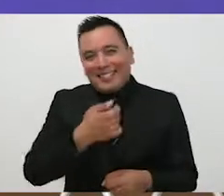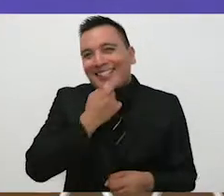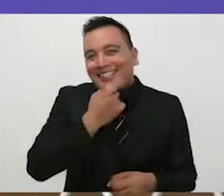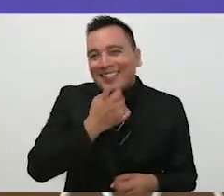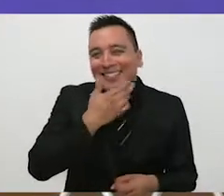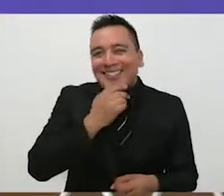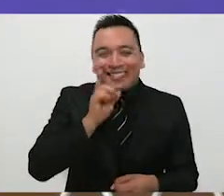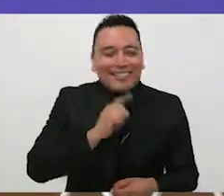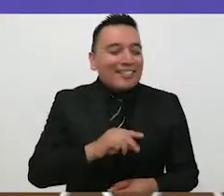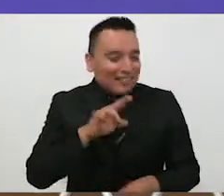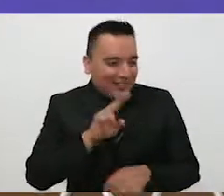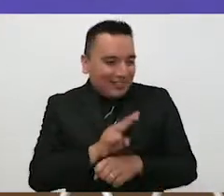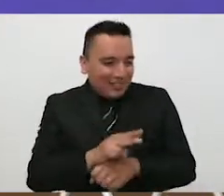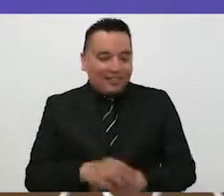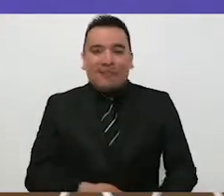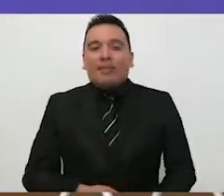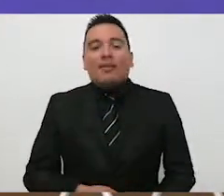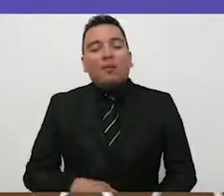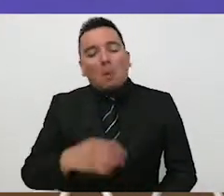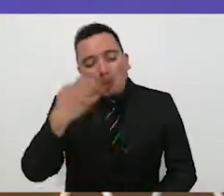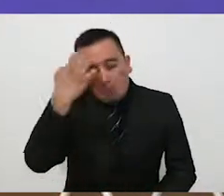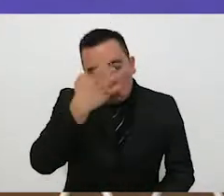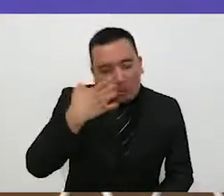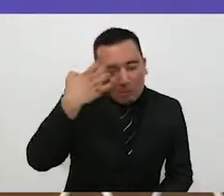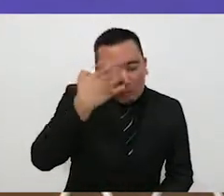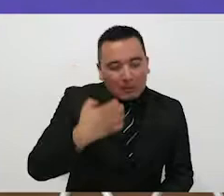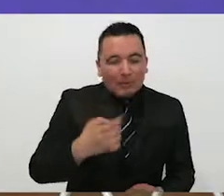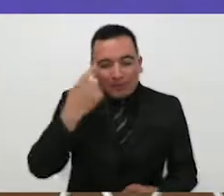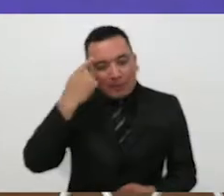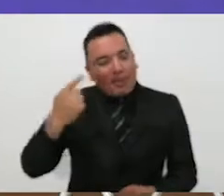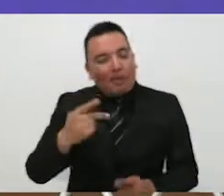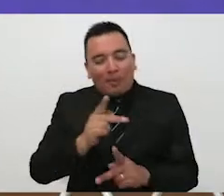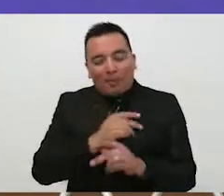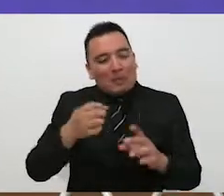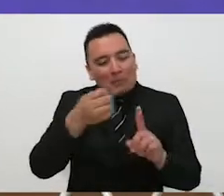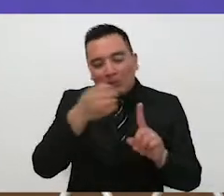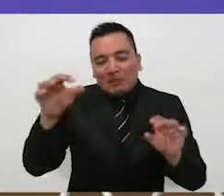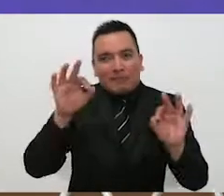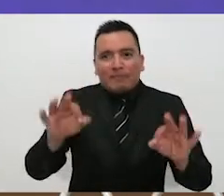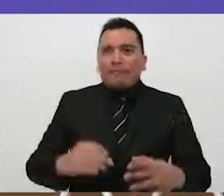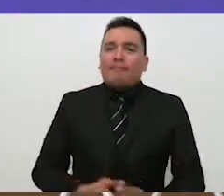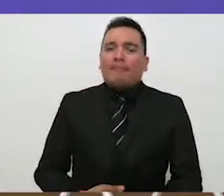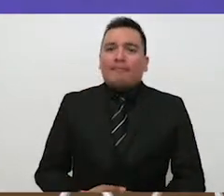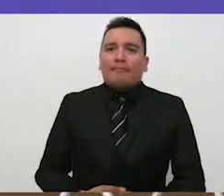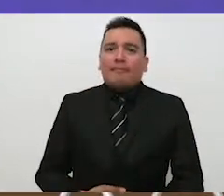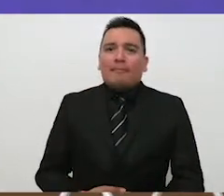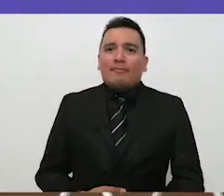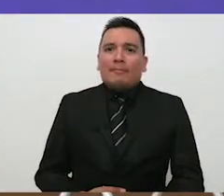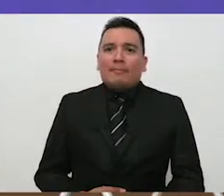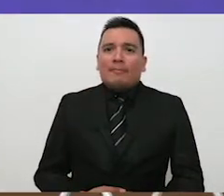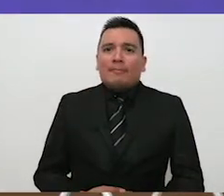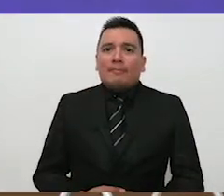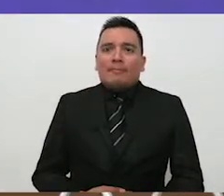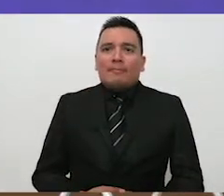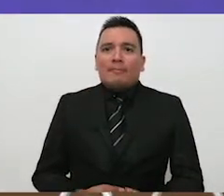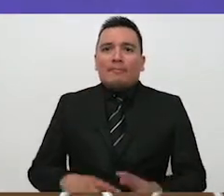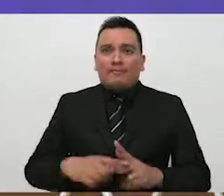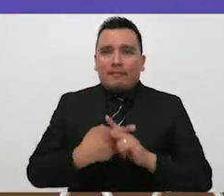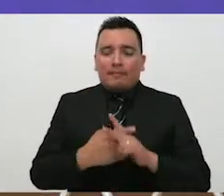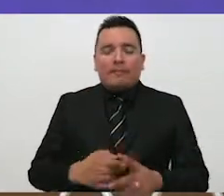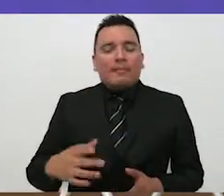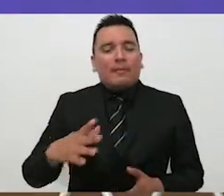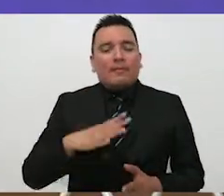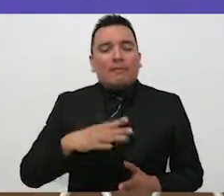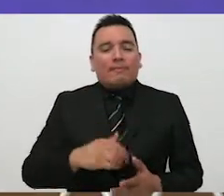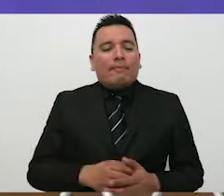observando, vigilando, que todo se desarrolle como debe de ser. Al inicio, la urna emite